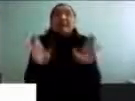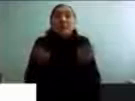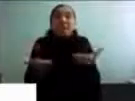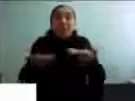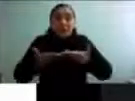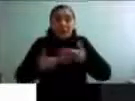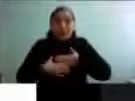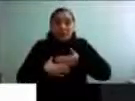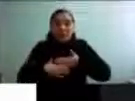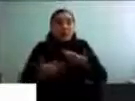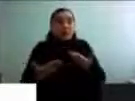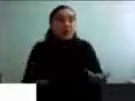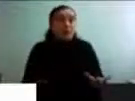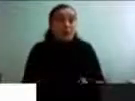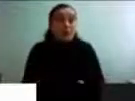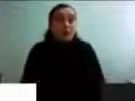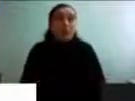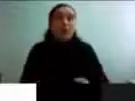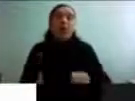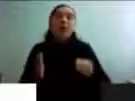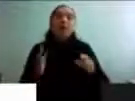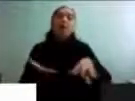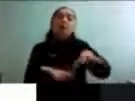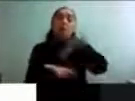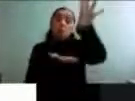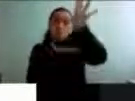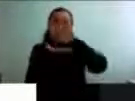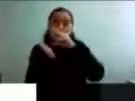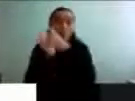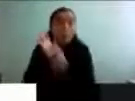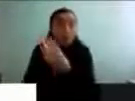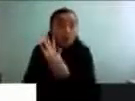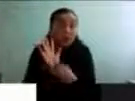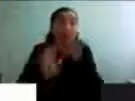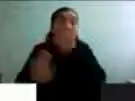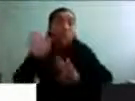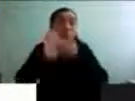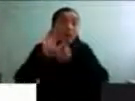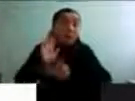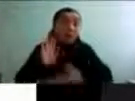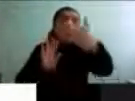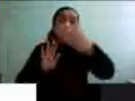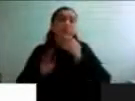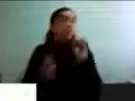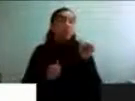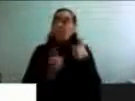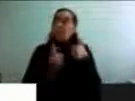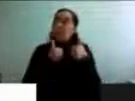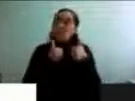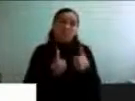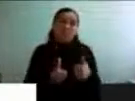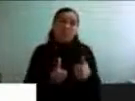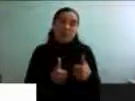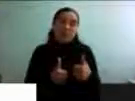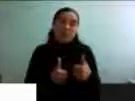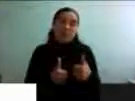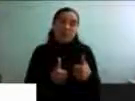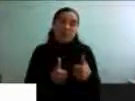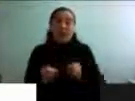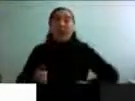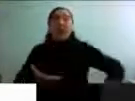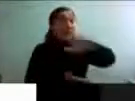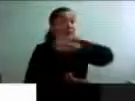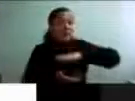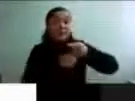cuidado a largo plazo son a la vez inadecuados e insostenibles. Y por último, los entornos físicos y sociales presentan